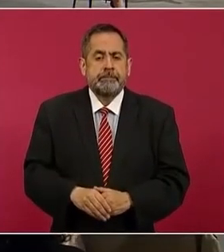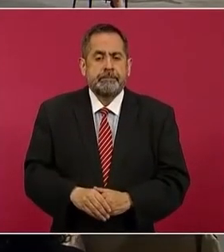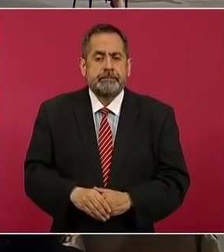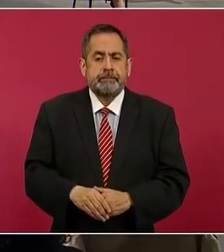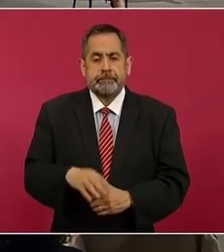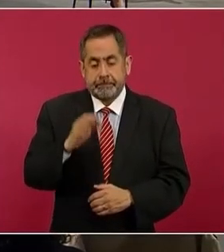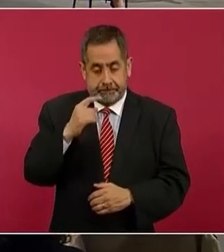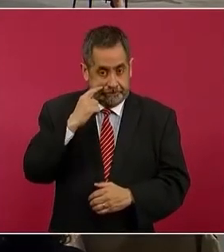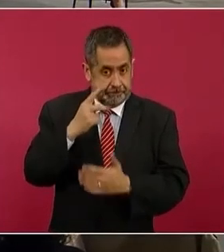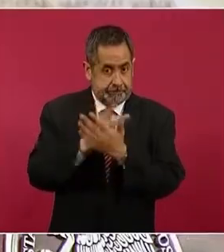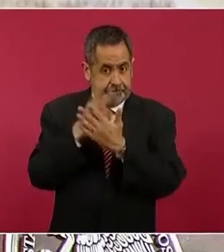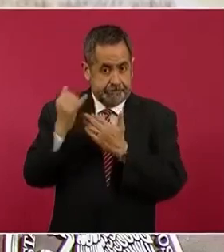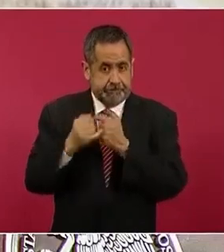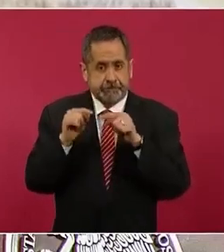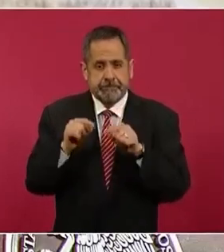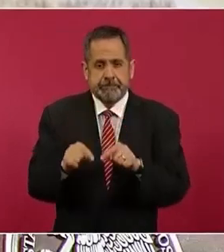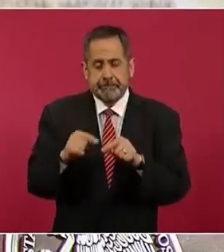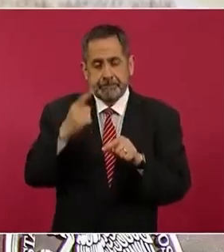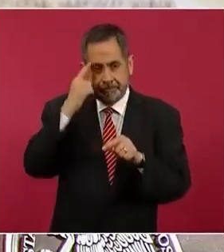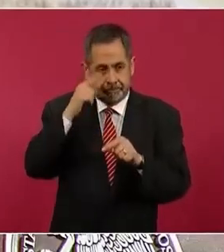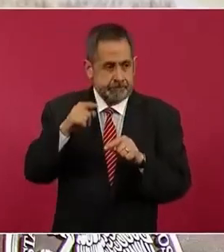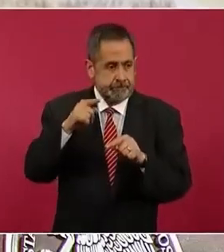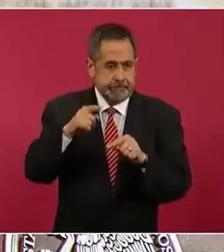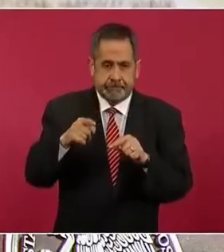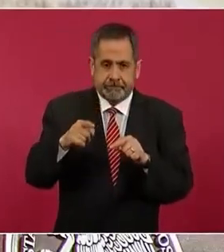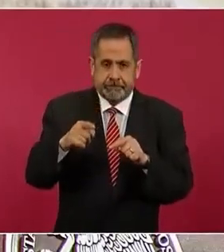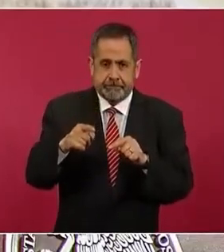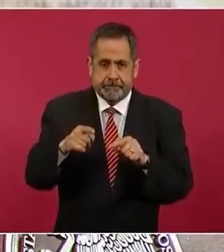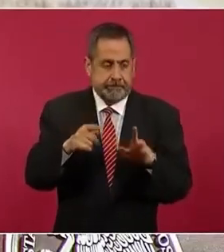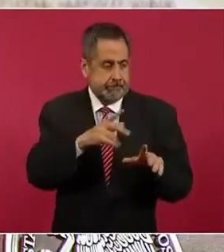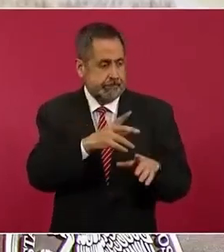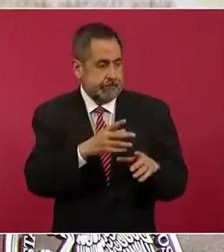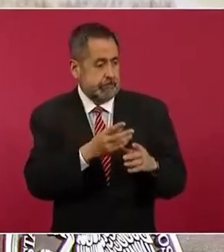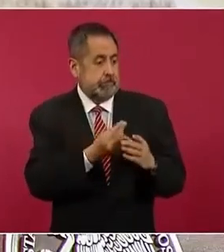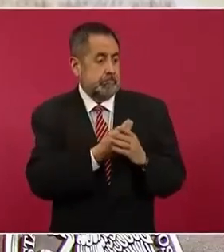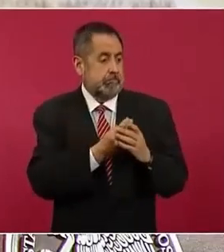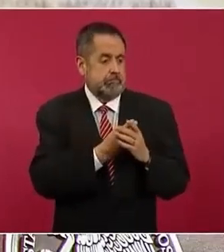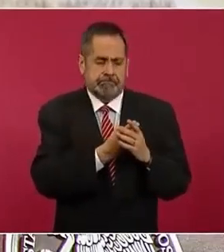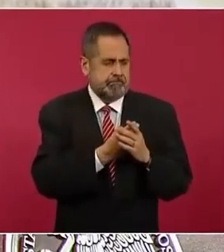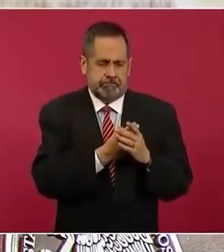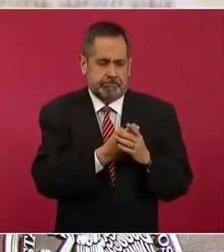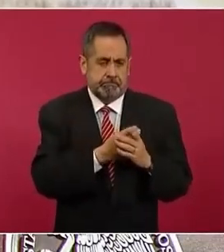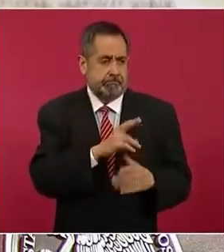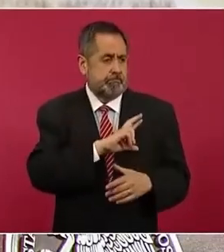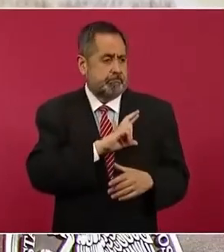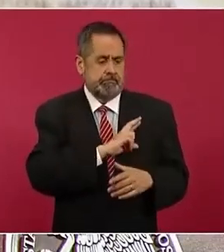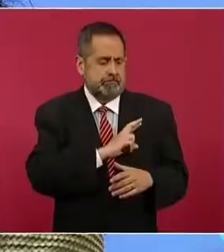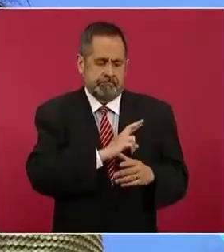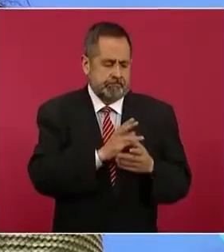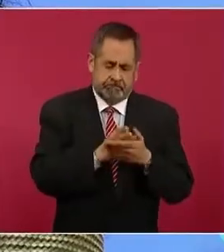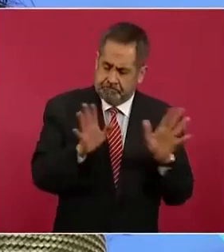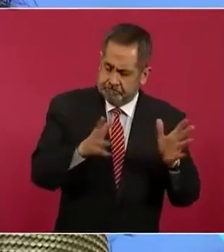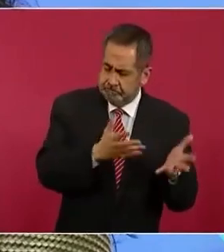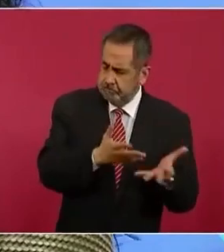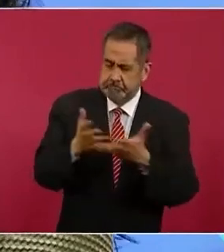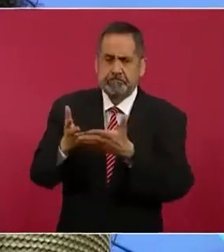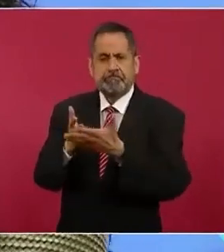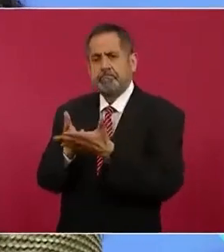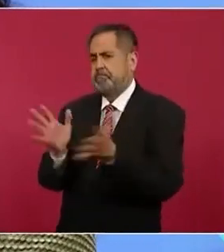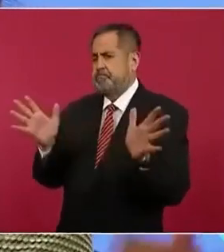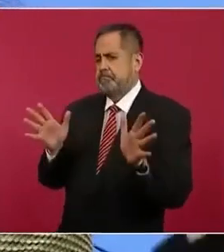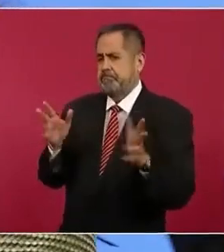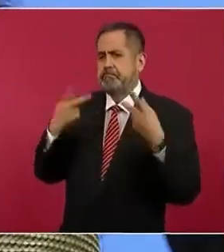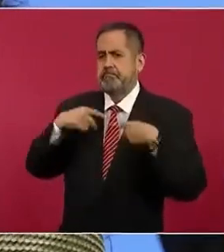esencia de este proyecto es convertir lo privado en lo público, los espacios de exclusión, los